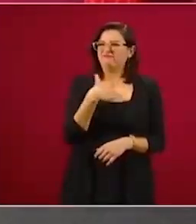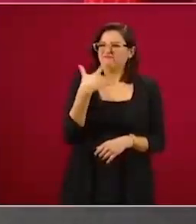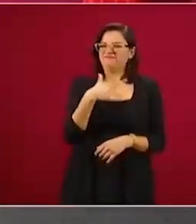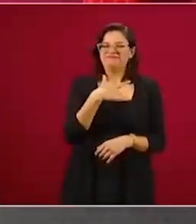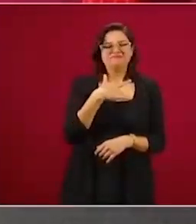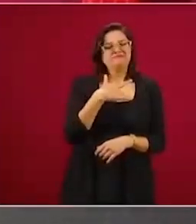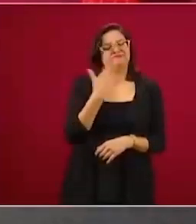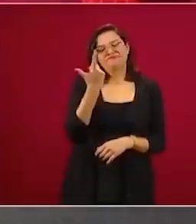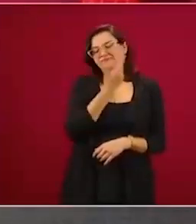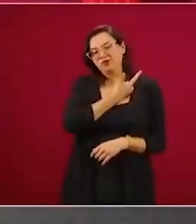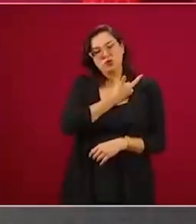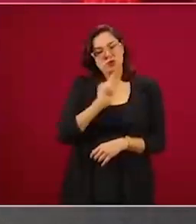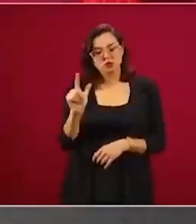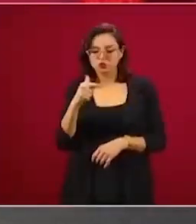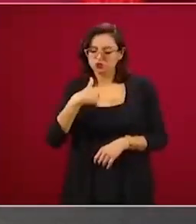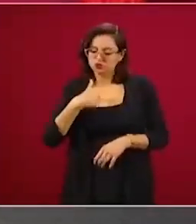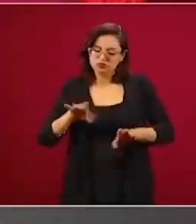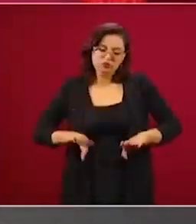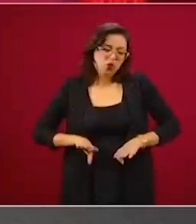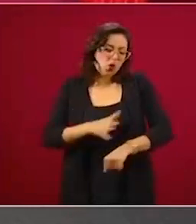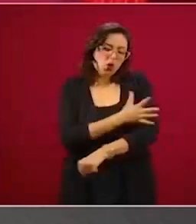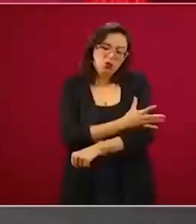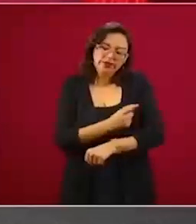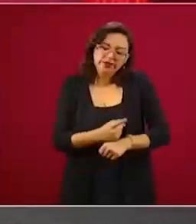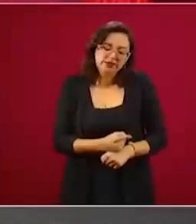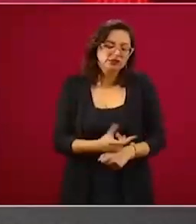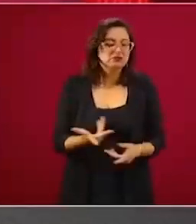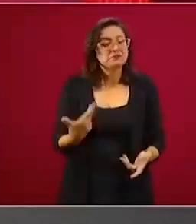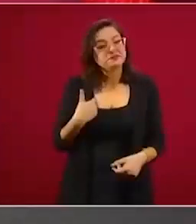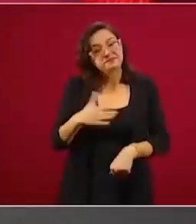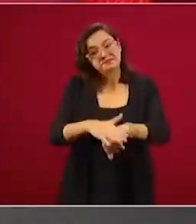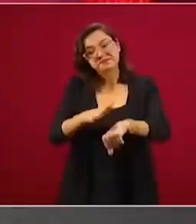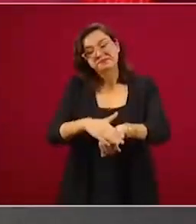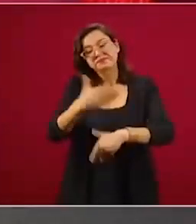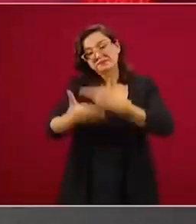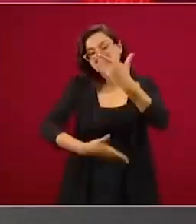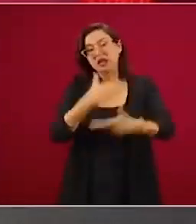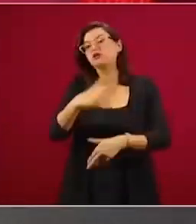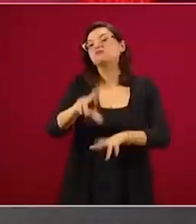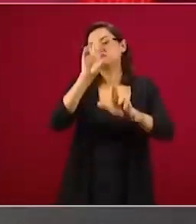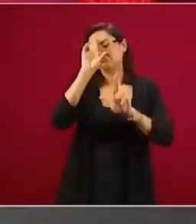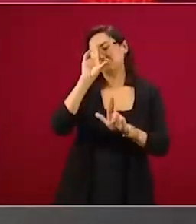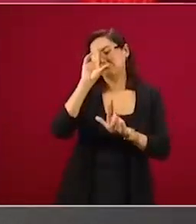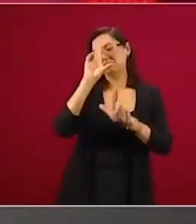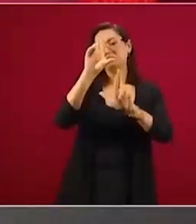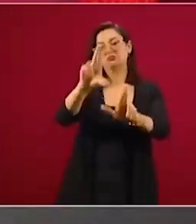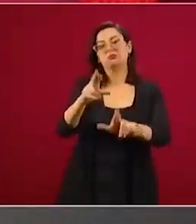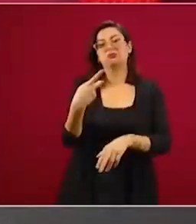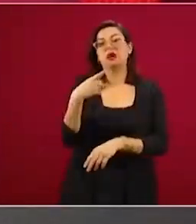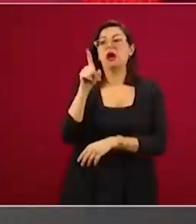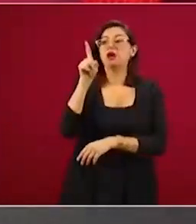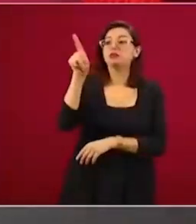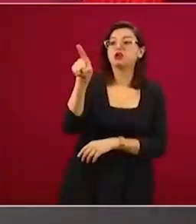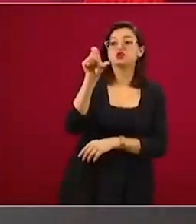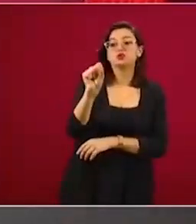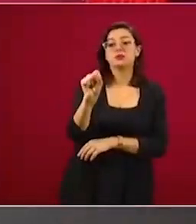todo respeto, la decisión que tomaron en la Suprema Corte